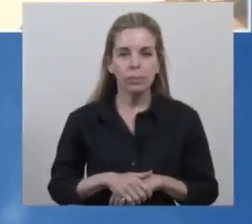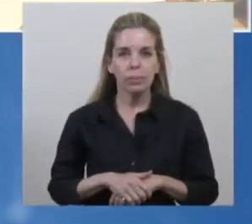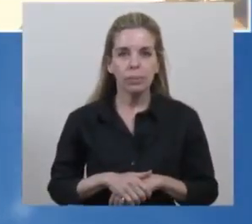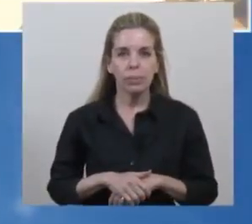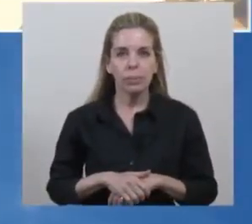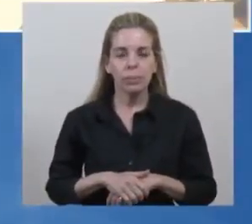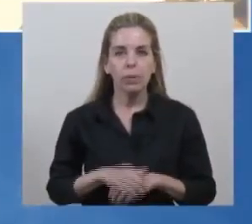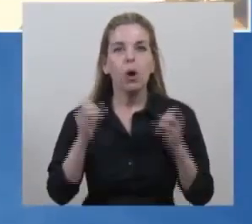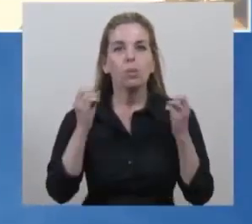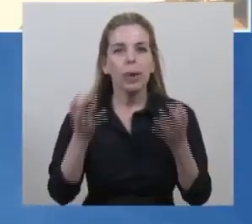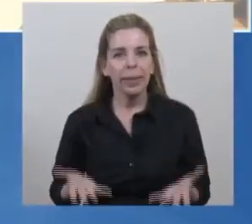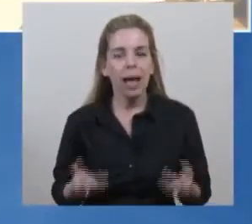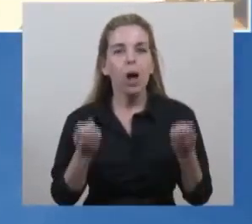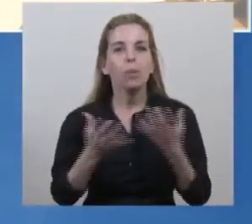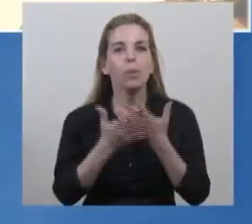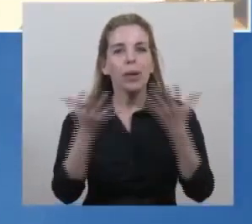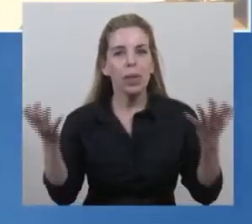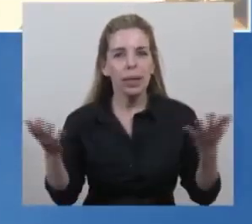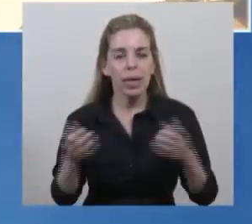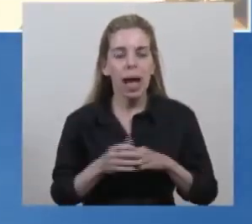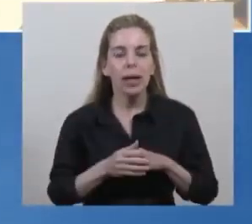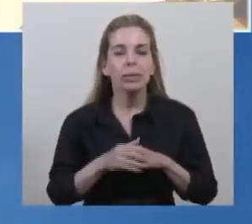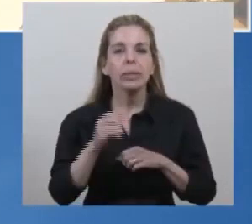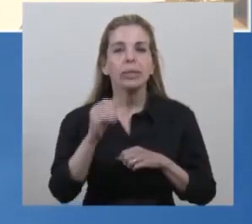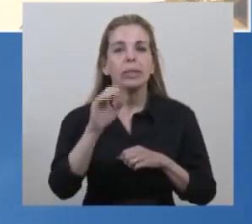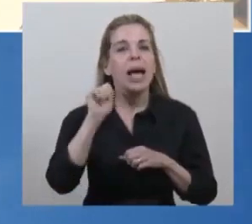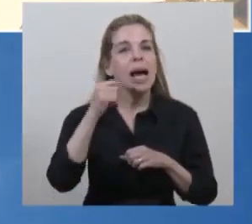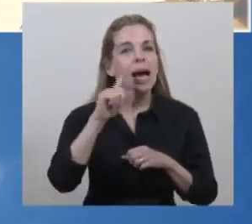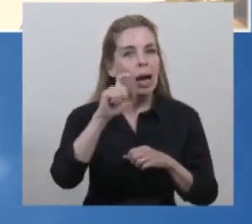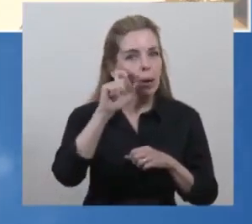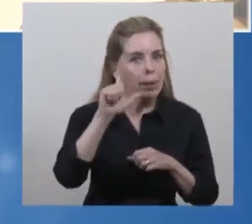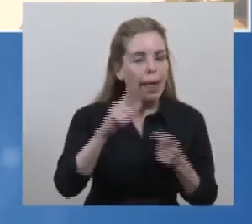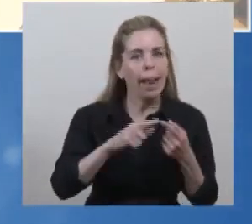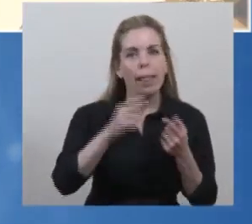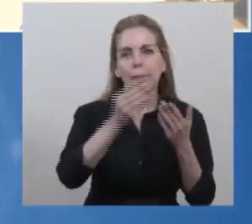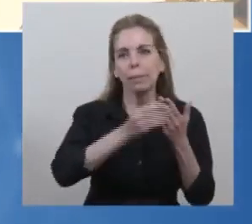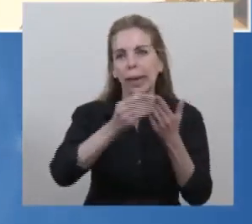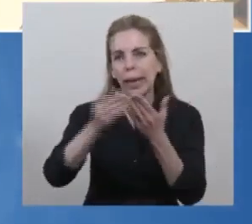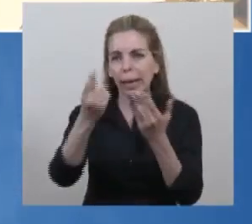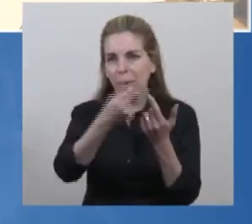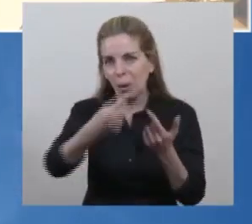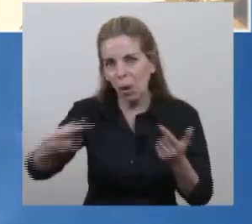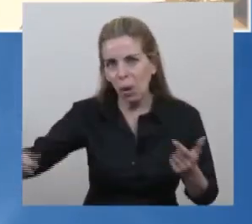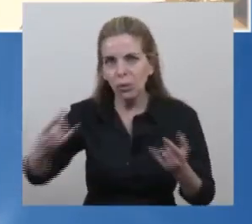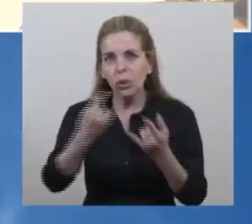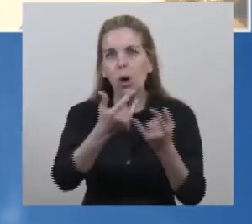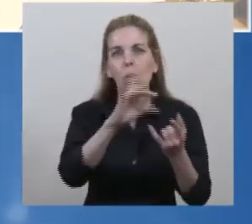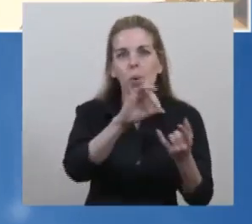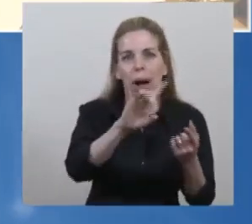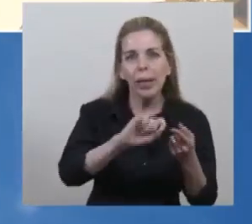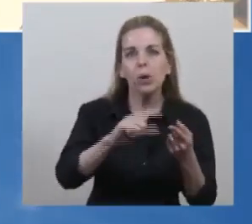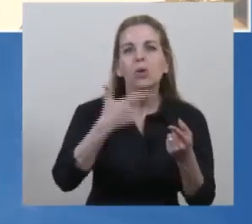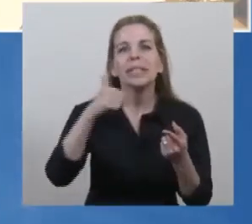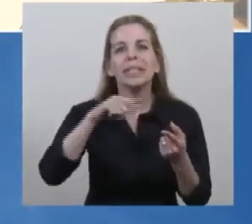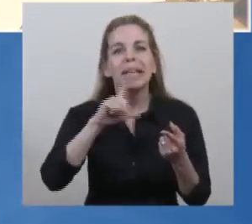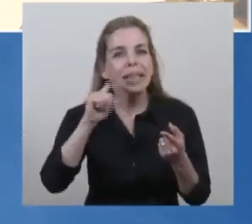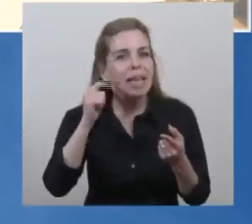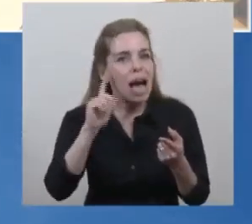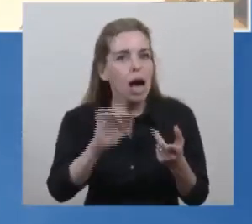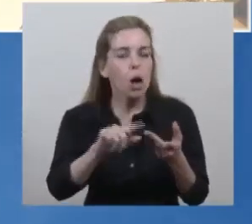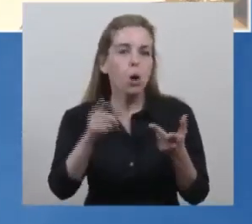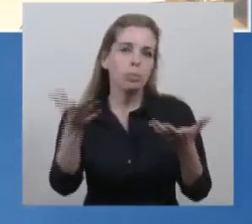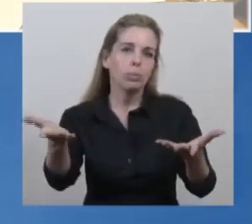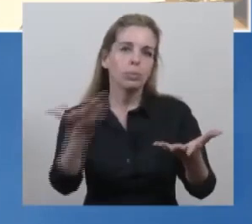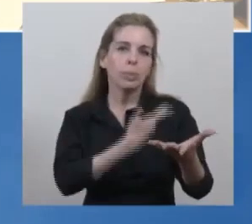¿Qué tal? Muy buenos días, Gabriel, los demás ministros, Guado, Santiago, Alberto, nuestro